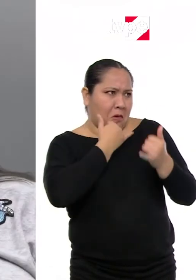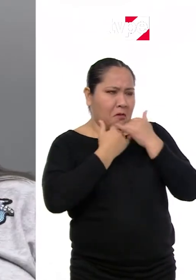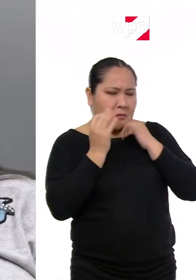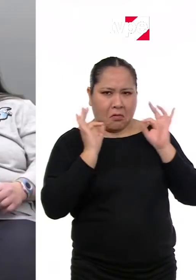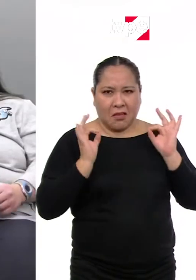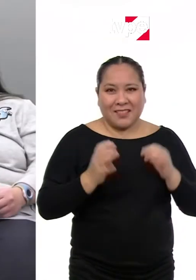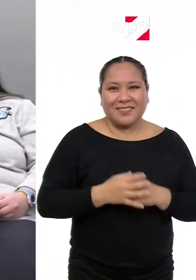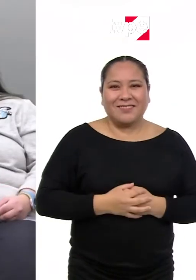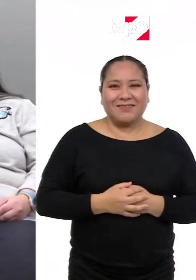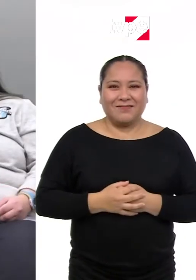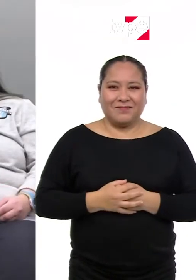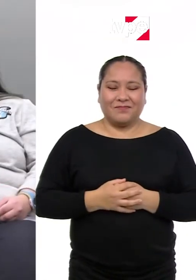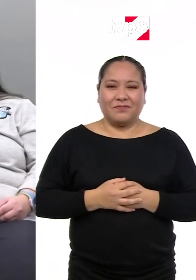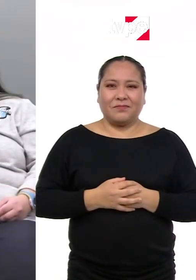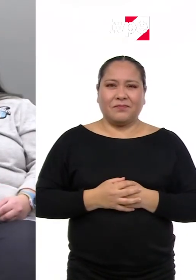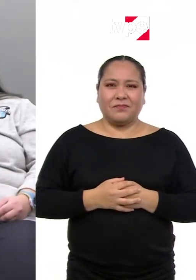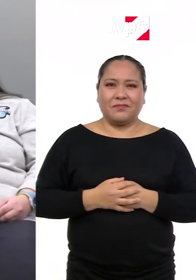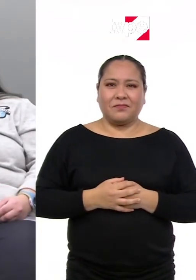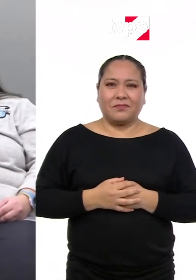No, ni uno.